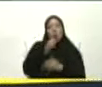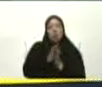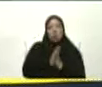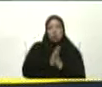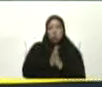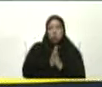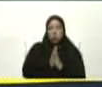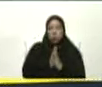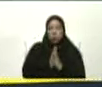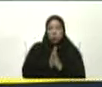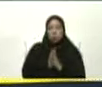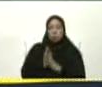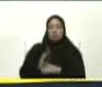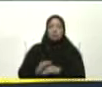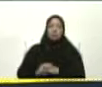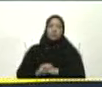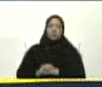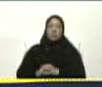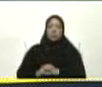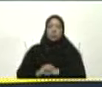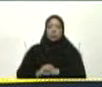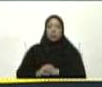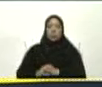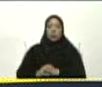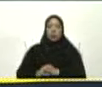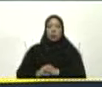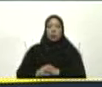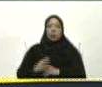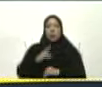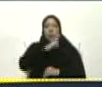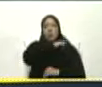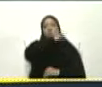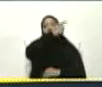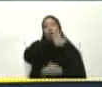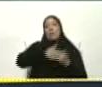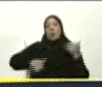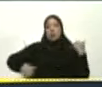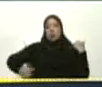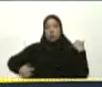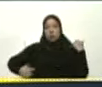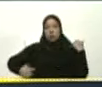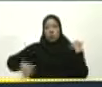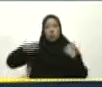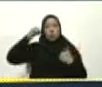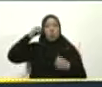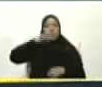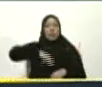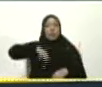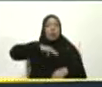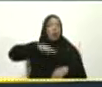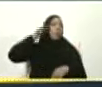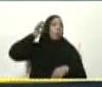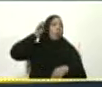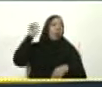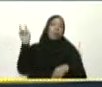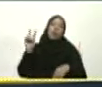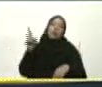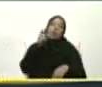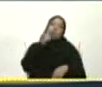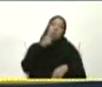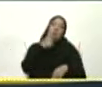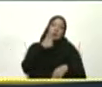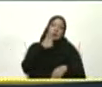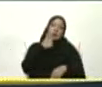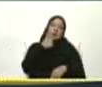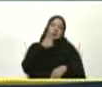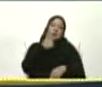Perdón A Jacqueline Jacqueline es La presidenta De la gran misión Venezuela Bella La